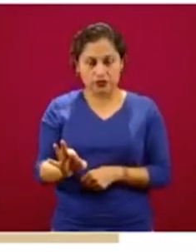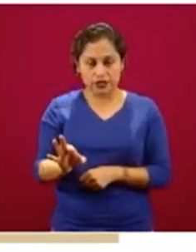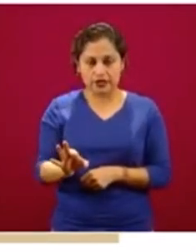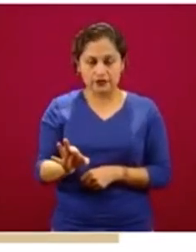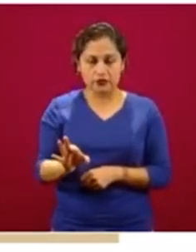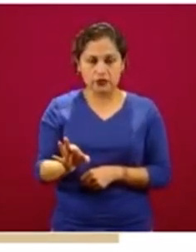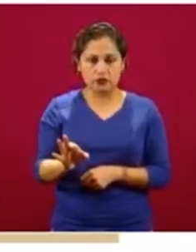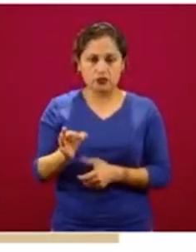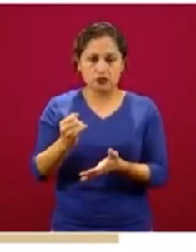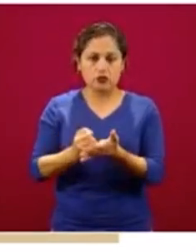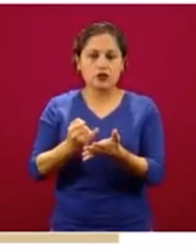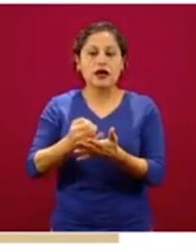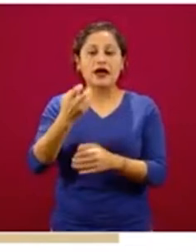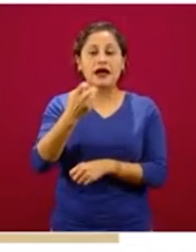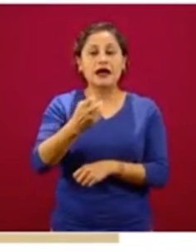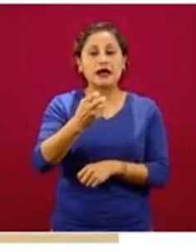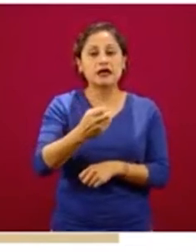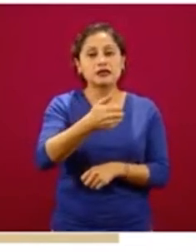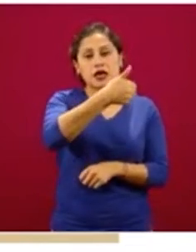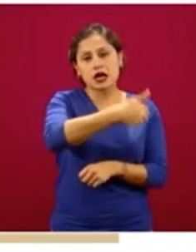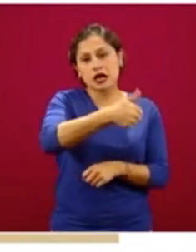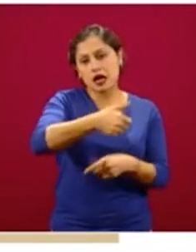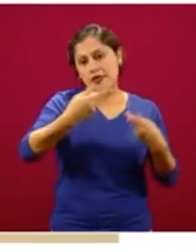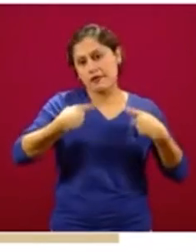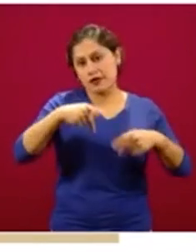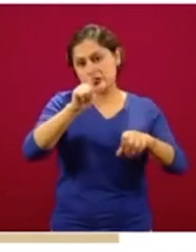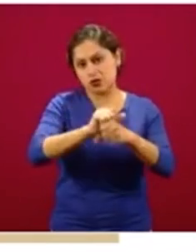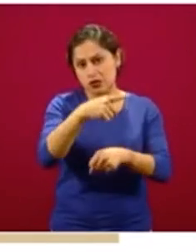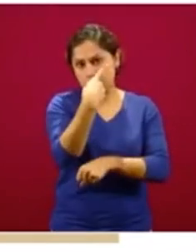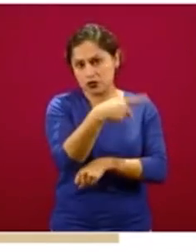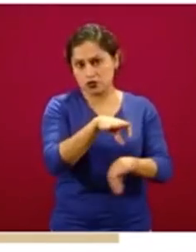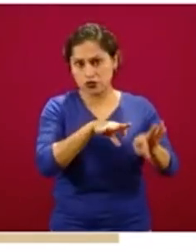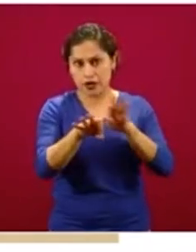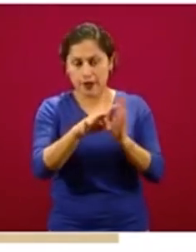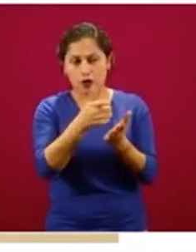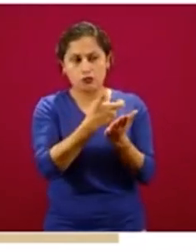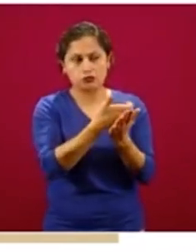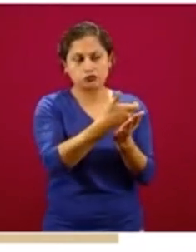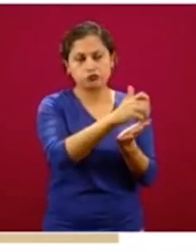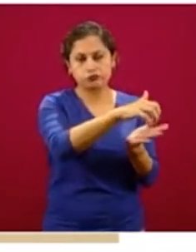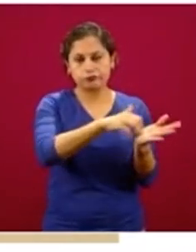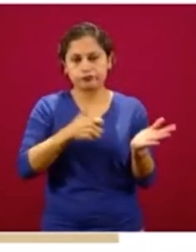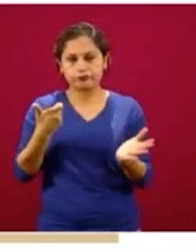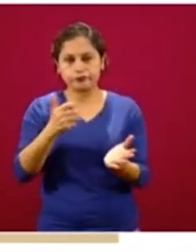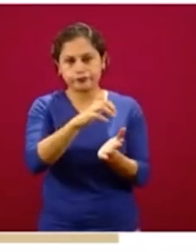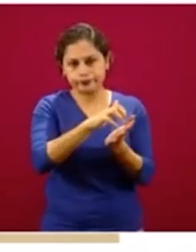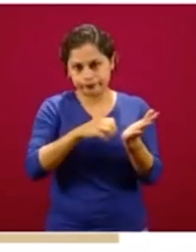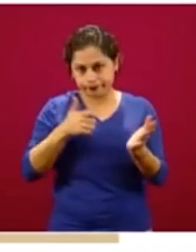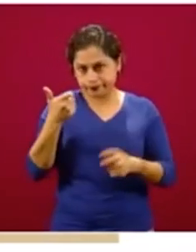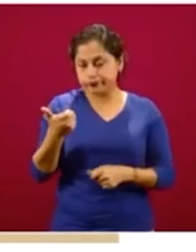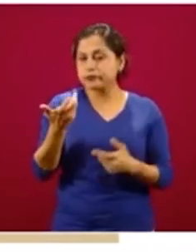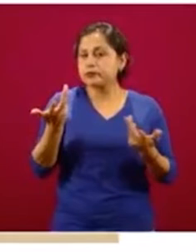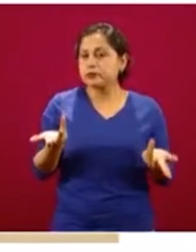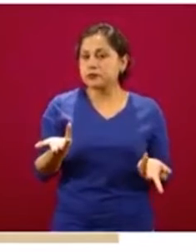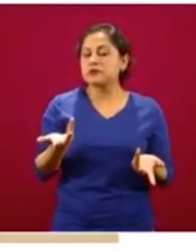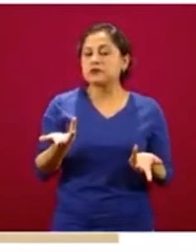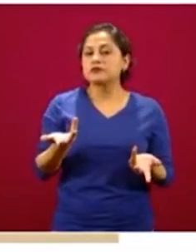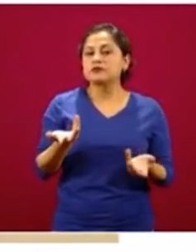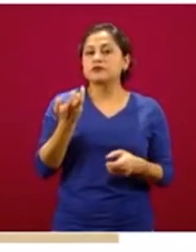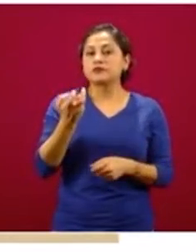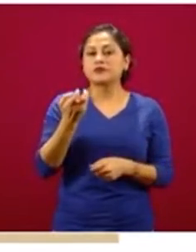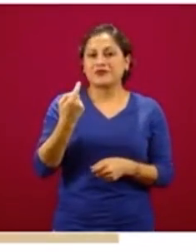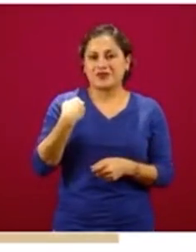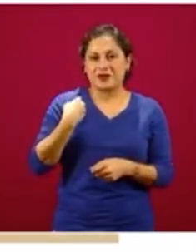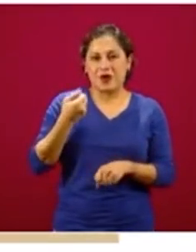personal y de consumo de nómina mucho más económico que existe. Les platicaba la semana